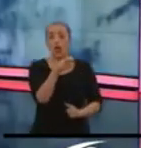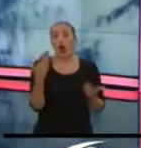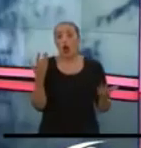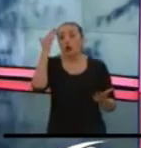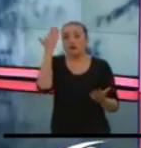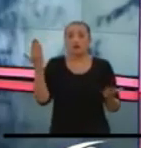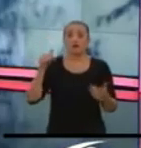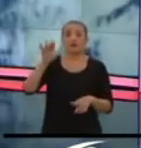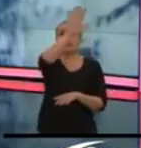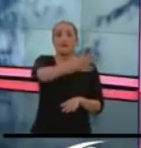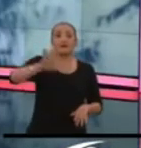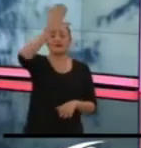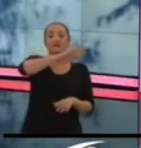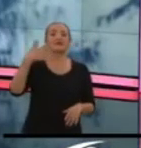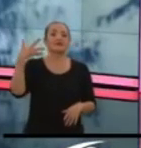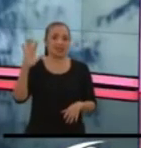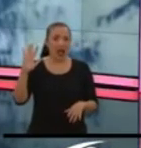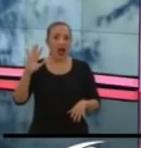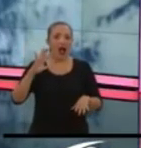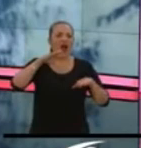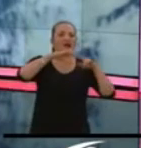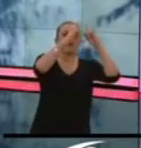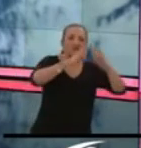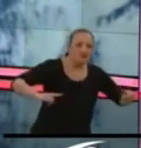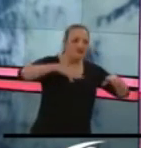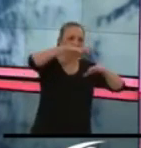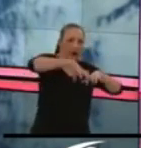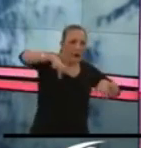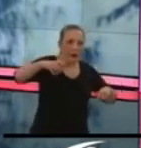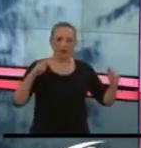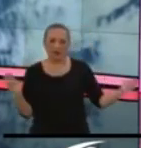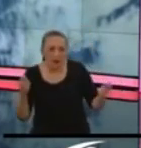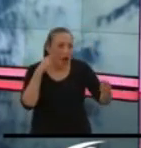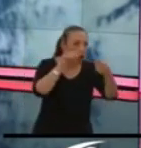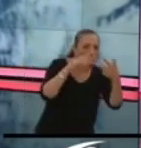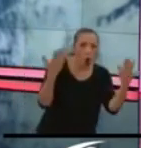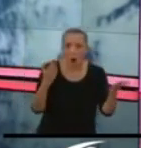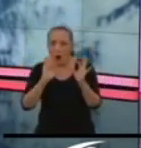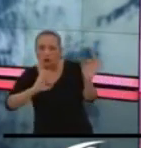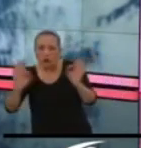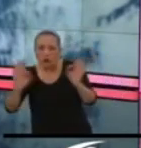en cuenta que en esta zona se instalaron ya los puestos de campaña y se organizará también la entrega de ayudas puestos